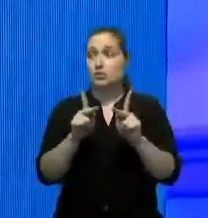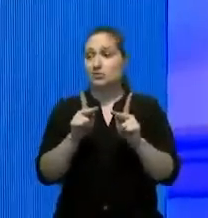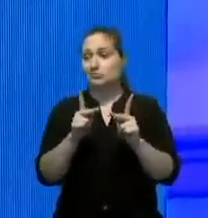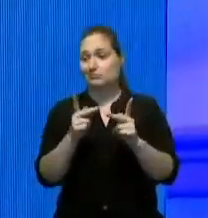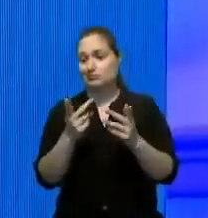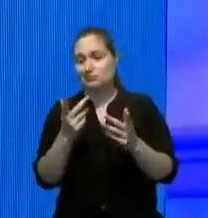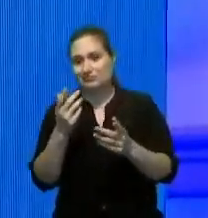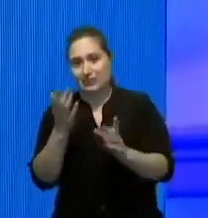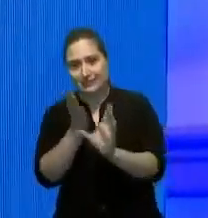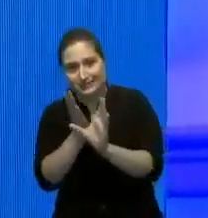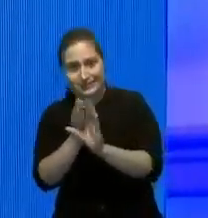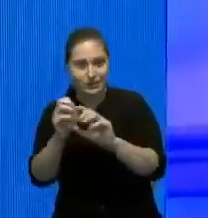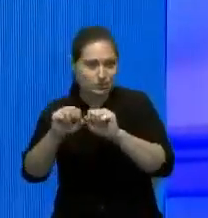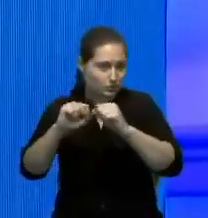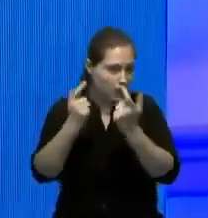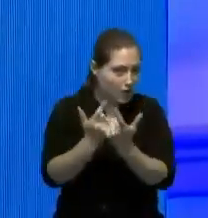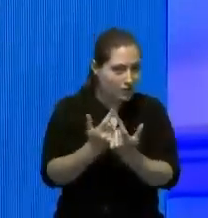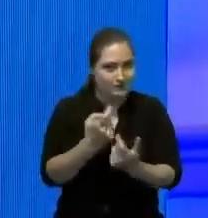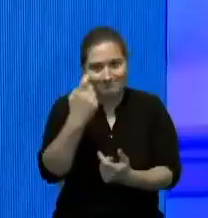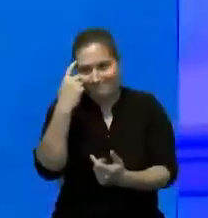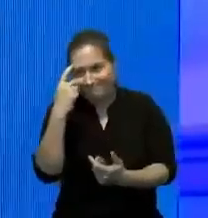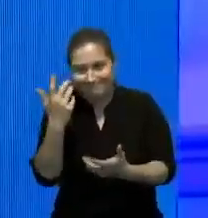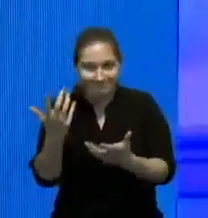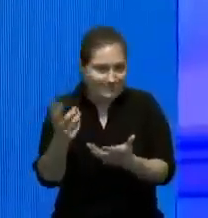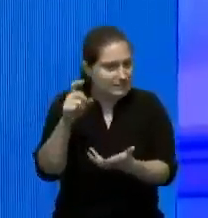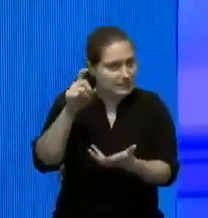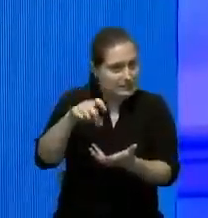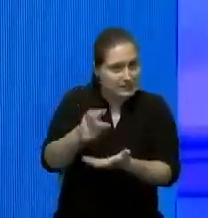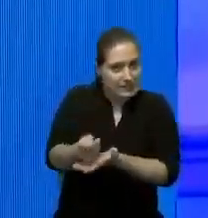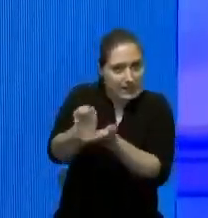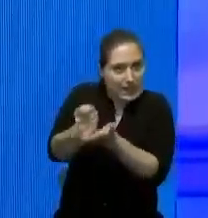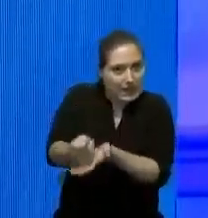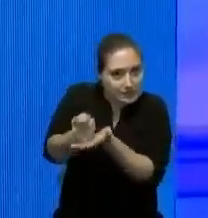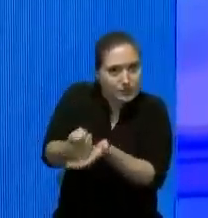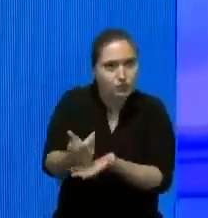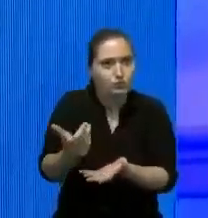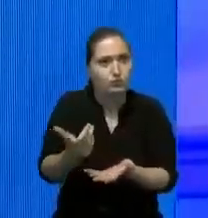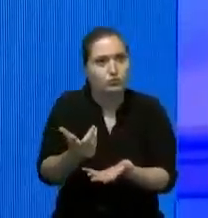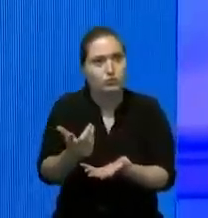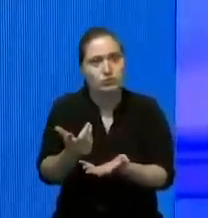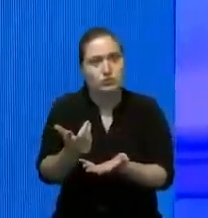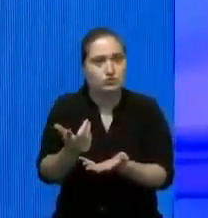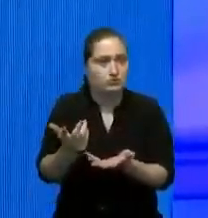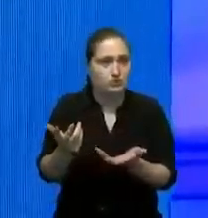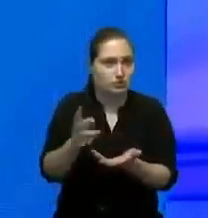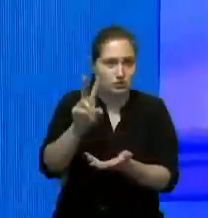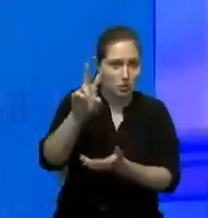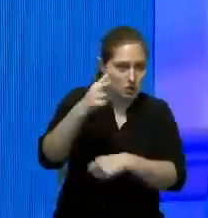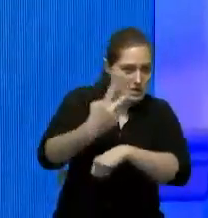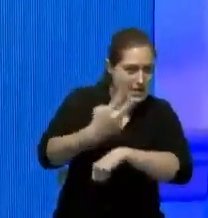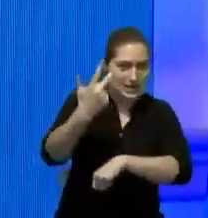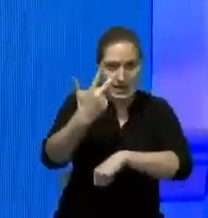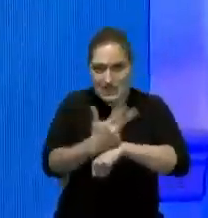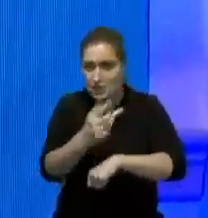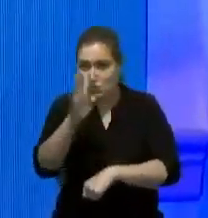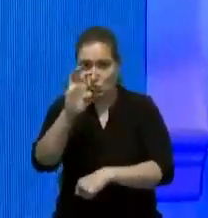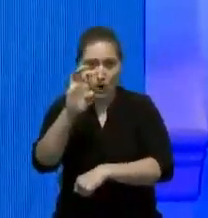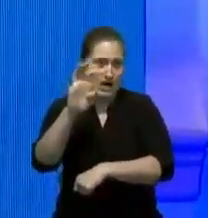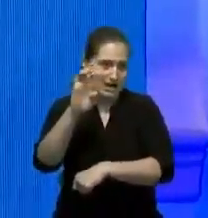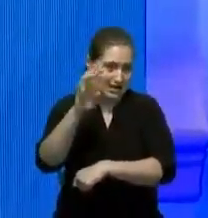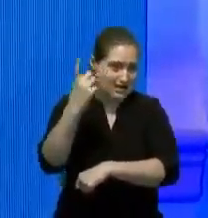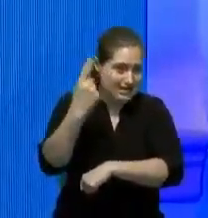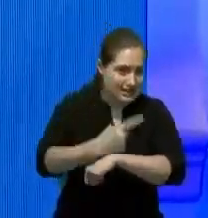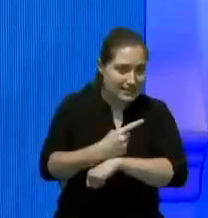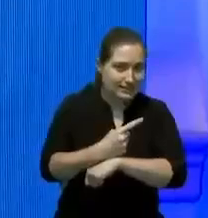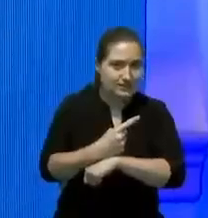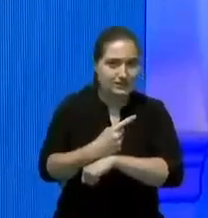psicosociales o problemas mentales que necesitan un tratamiento de vamos a poner de dos o tres días hasta cuarenta días esos pacientes nosotros